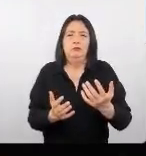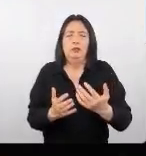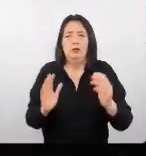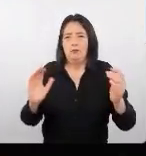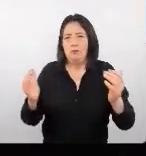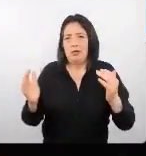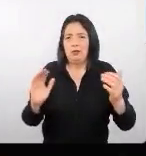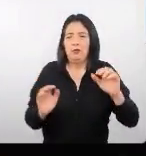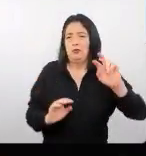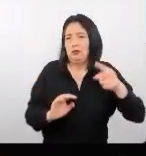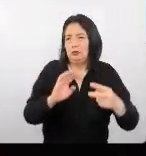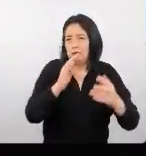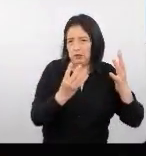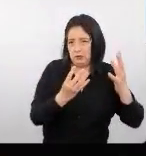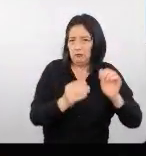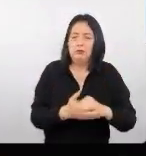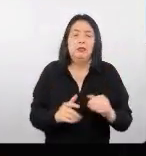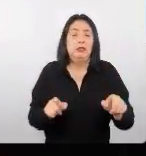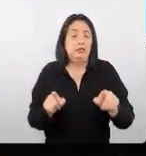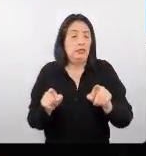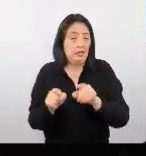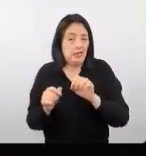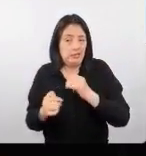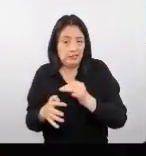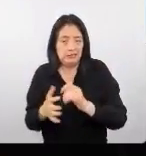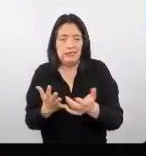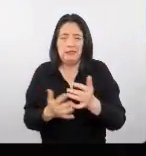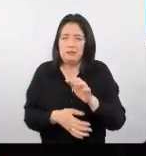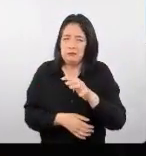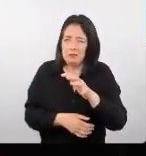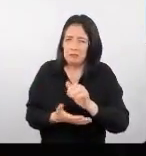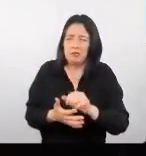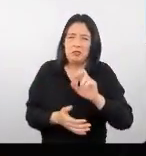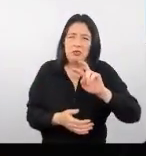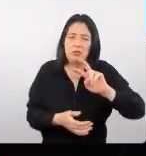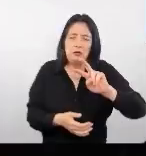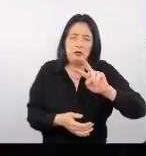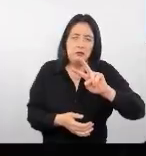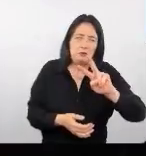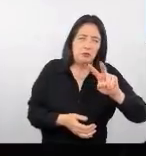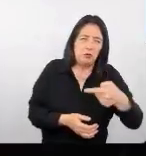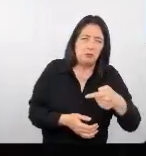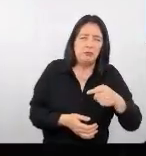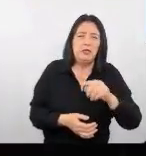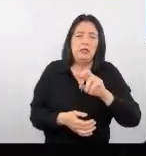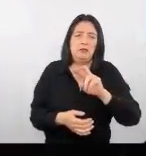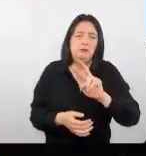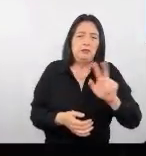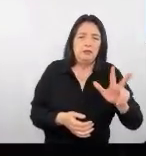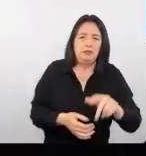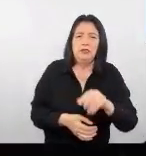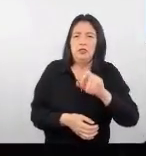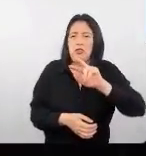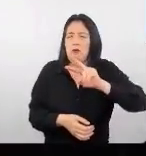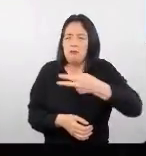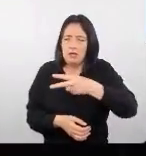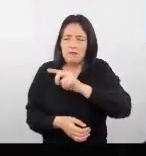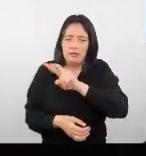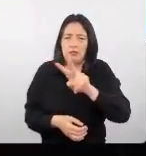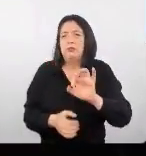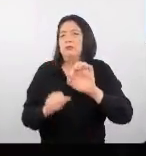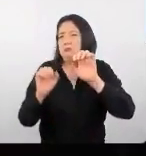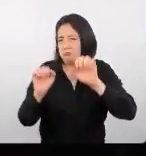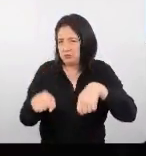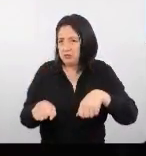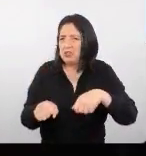y así se tiene que aproximadamente entre el 2023 y el 2024 lograría unas